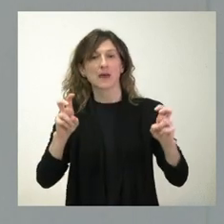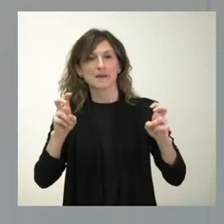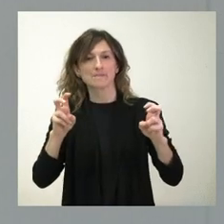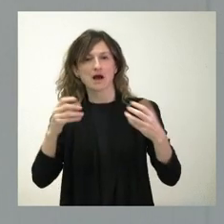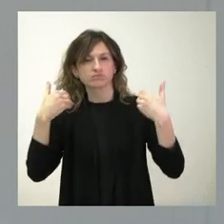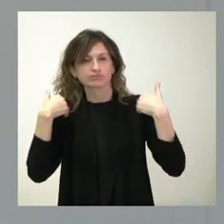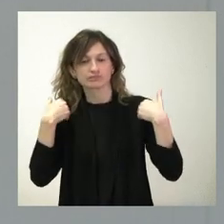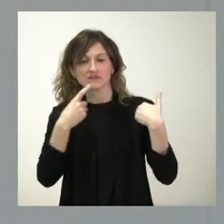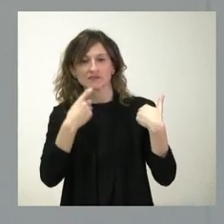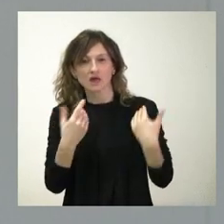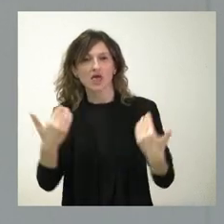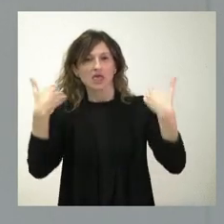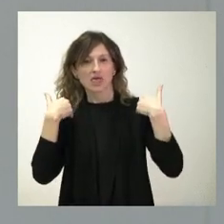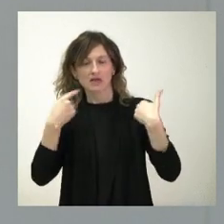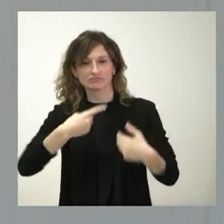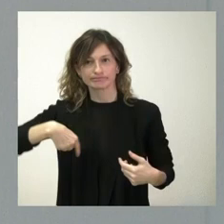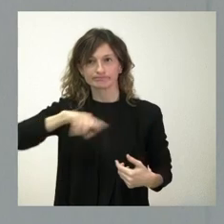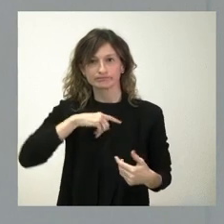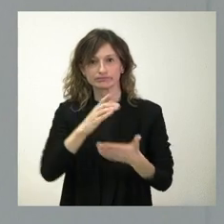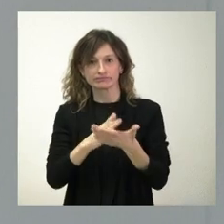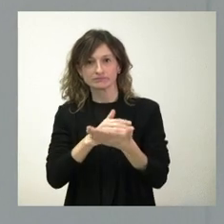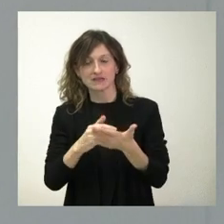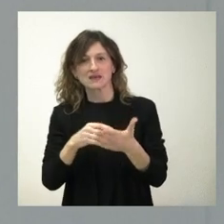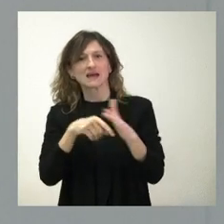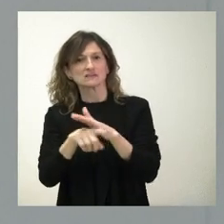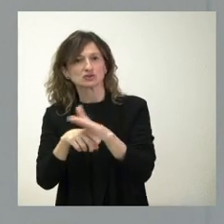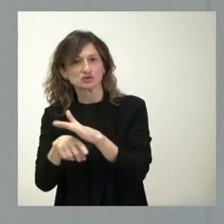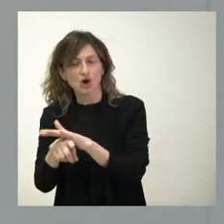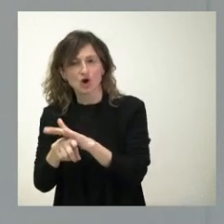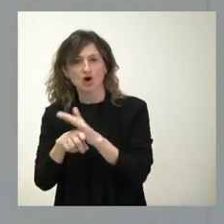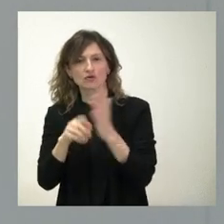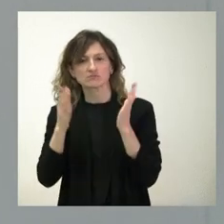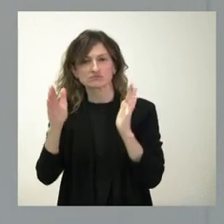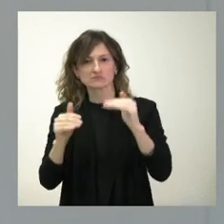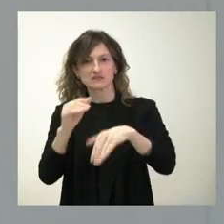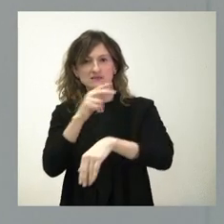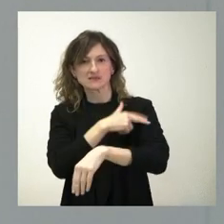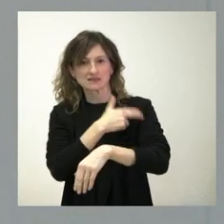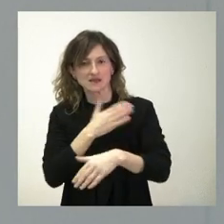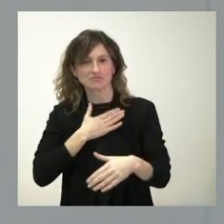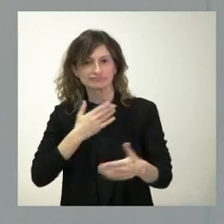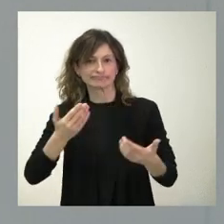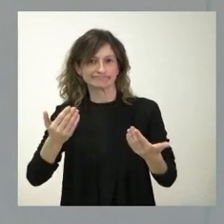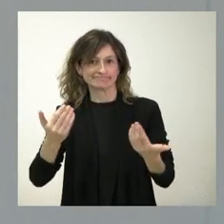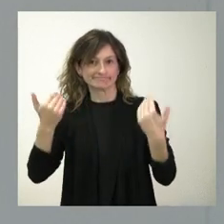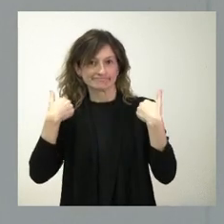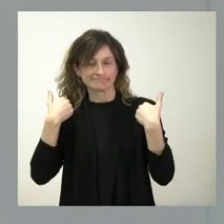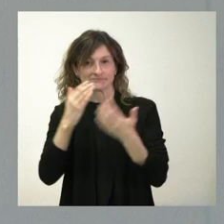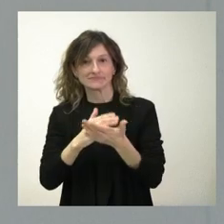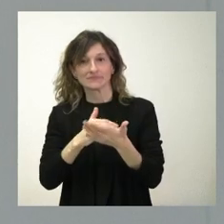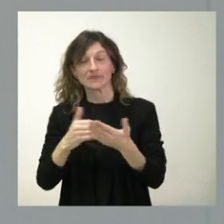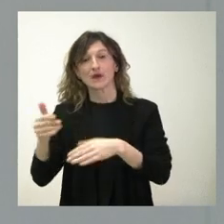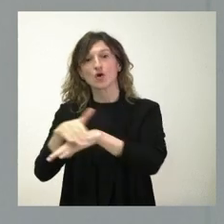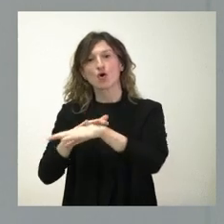muchas de las dificultades somos las comunidades autónomas, quienes hemos gestionado la asistencia sanitaria somos las comunidades autónomas y el Gobierno, cuando